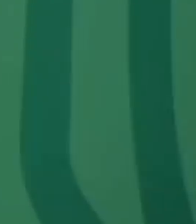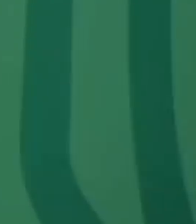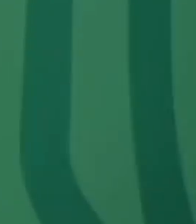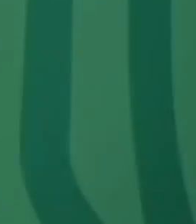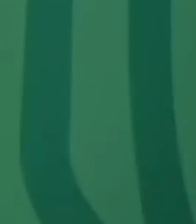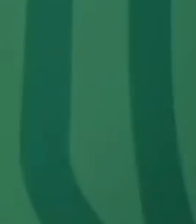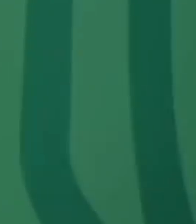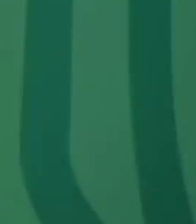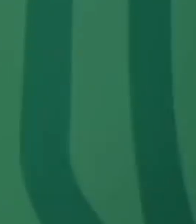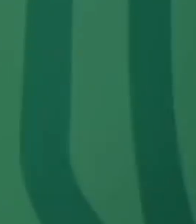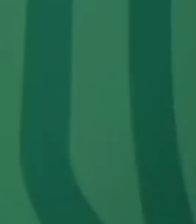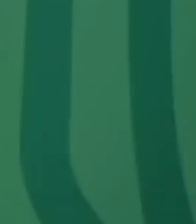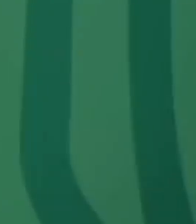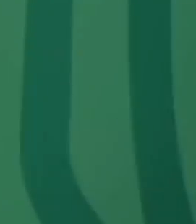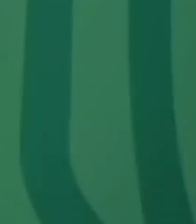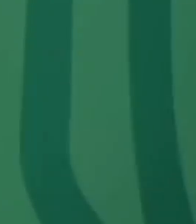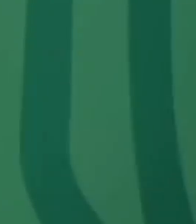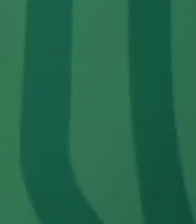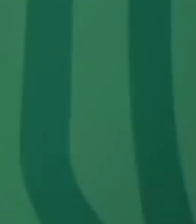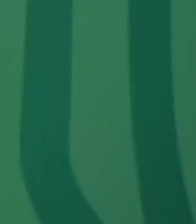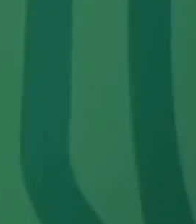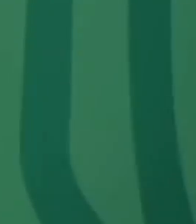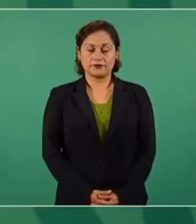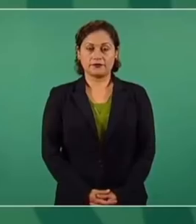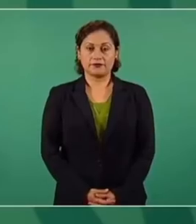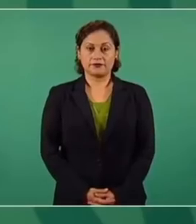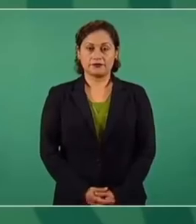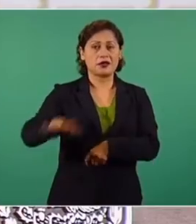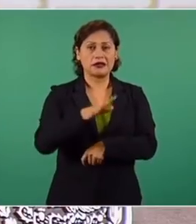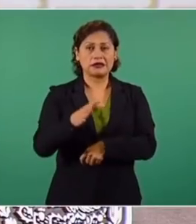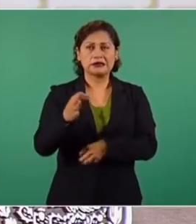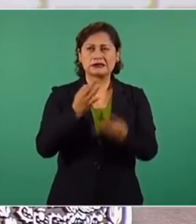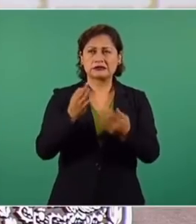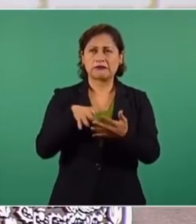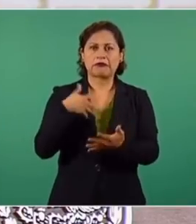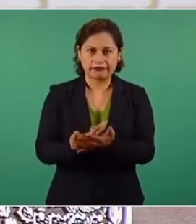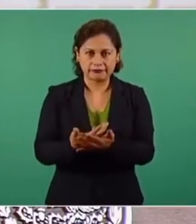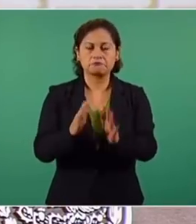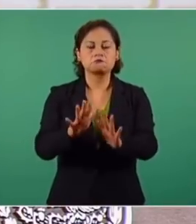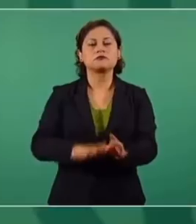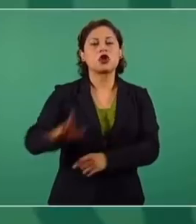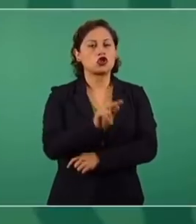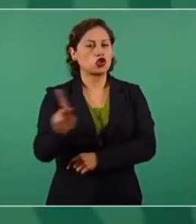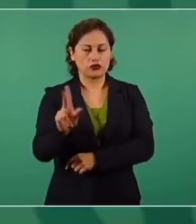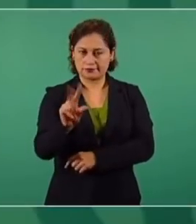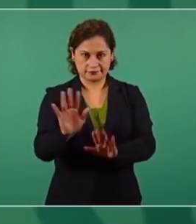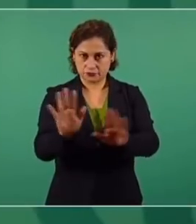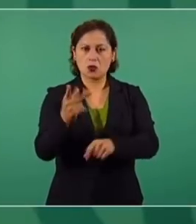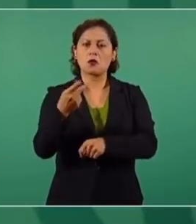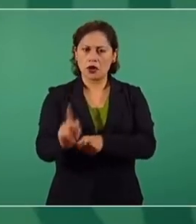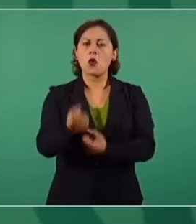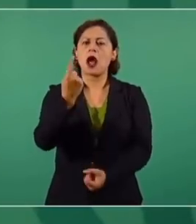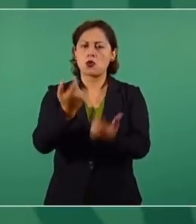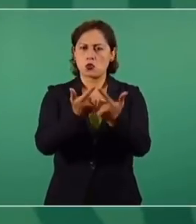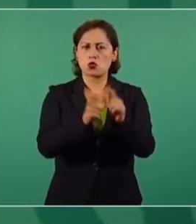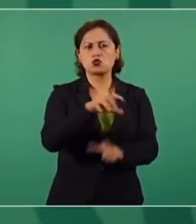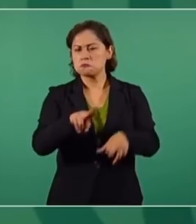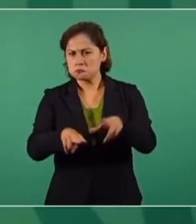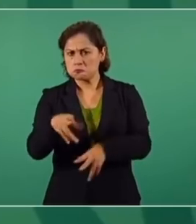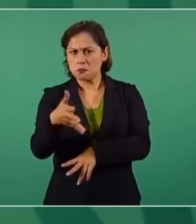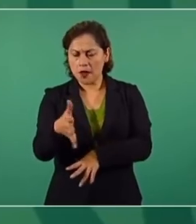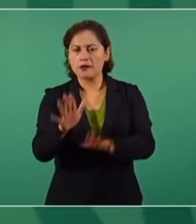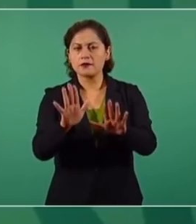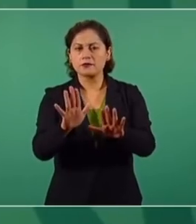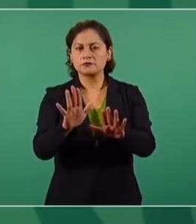seguir con el mismo régimen de corrupción, de injusticias, de privilegios. Pero es un proceso. Hay un sector de clase media que